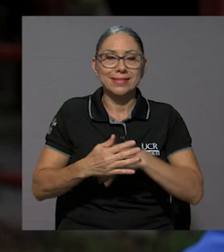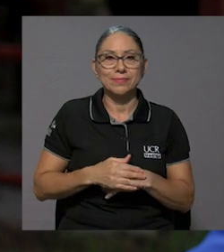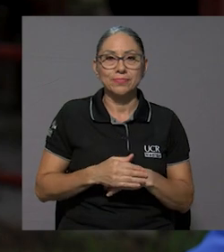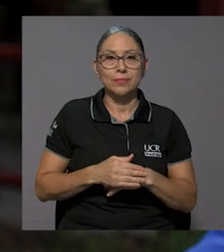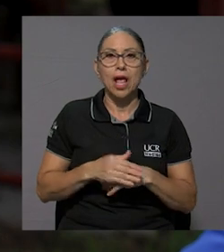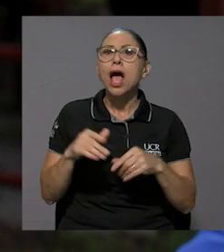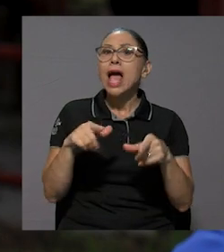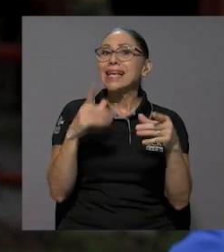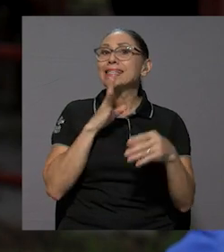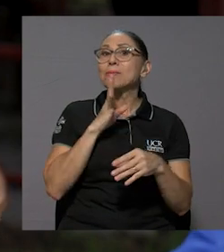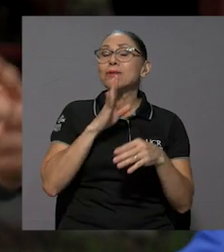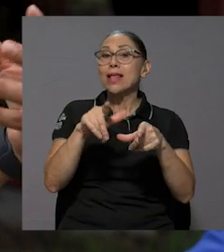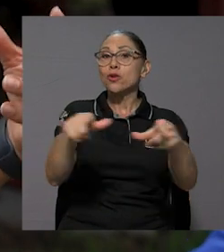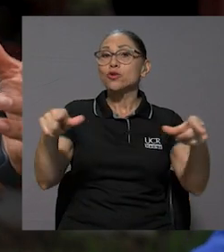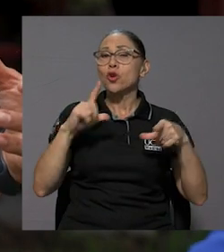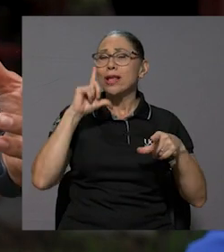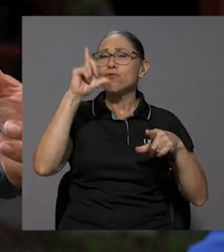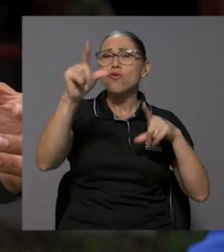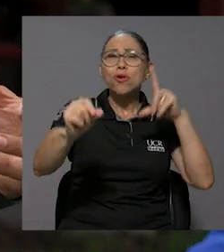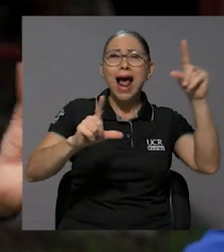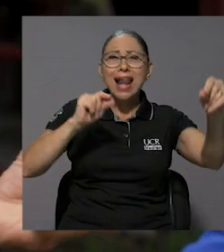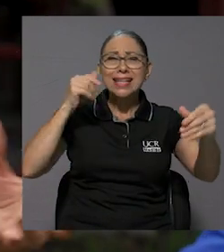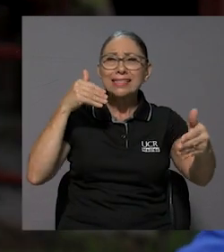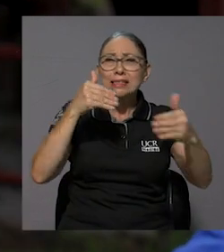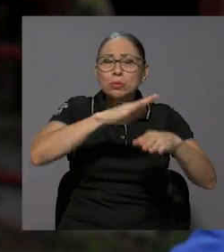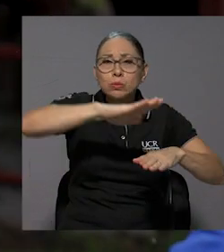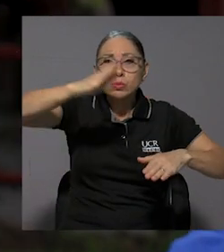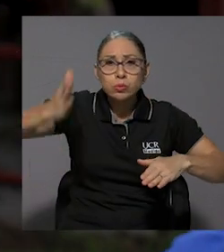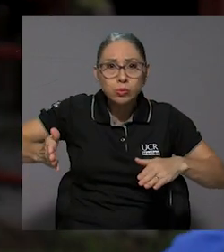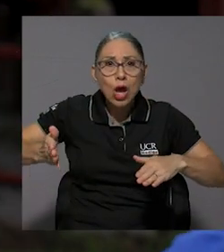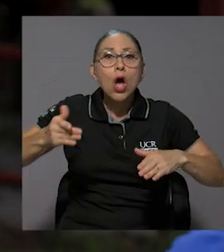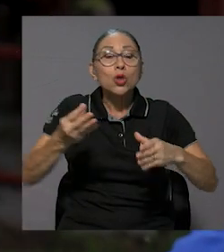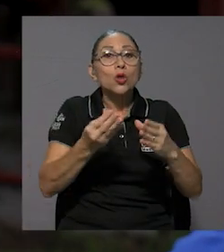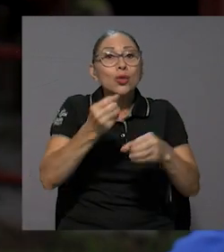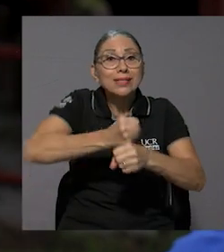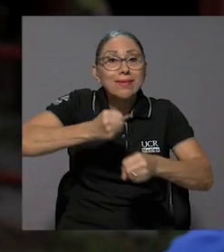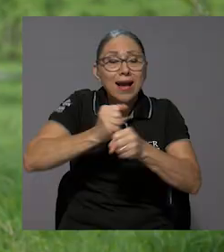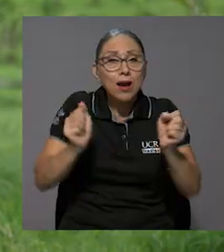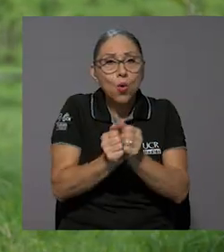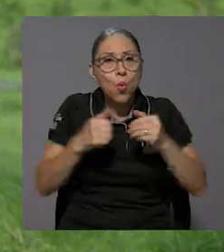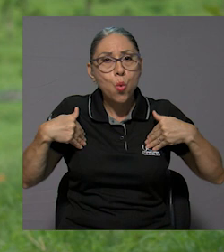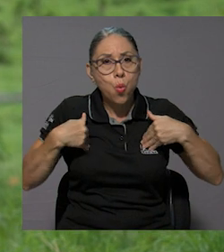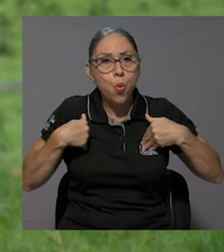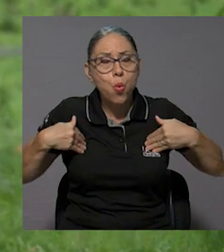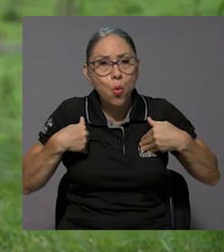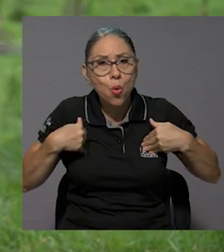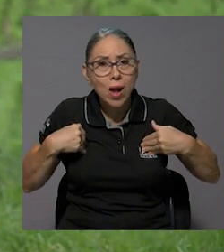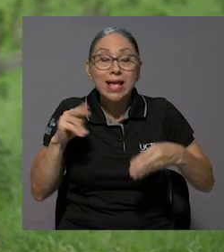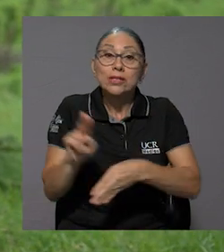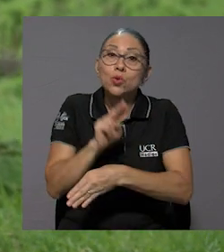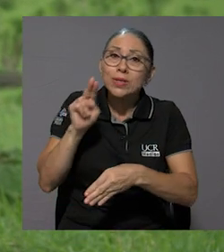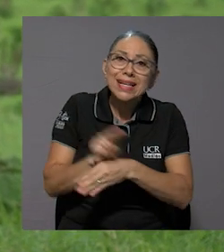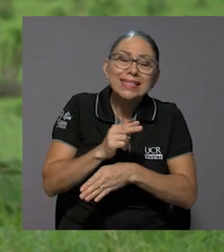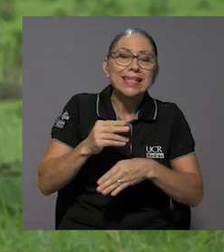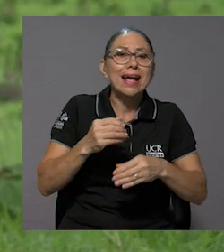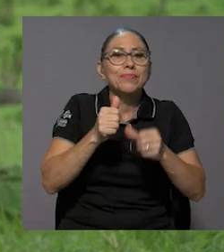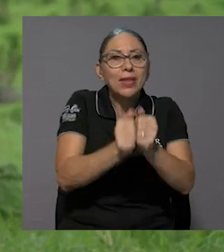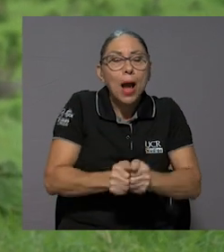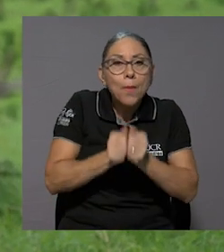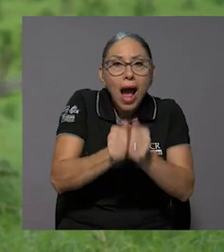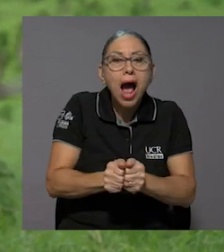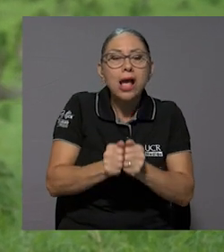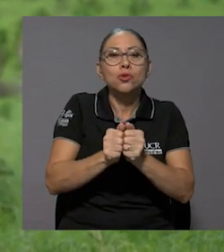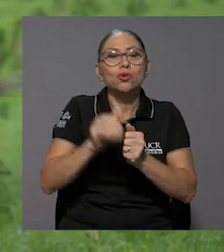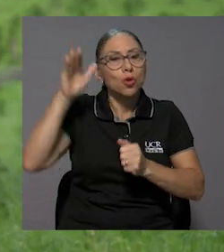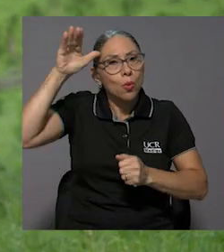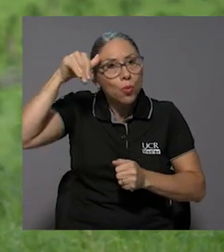hablando de zonas rurales donde hay producción animal, en zonas rurales donde se utilizan los caballos, las mulas y